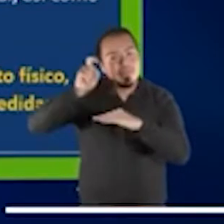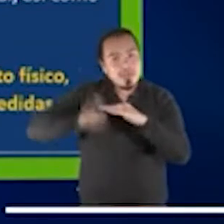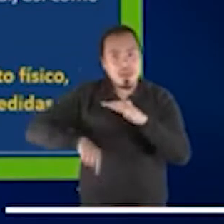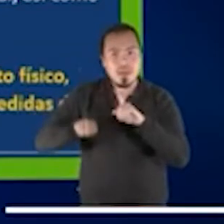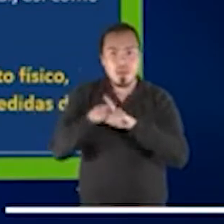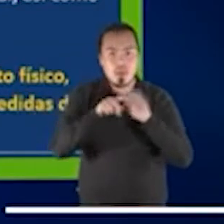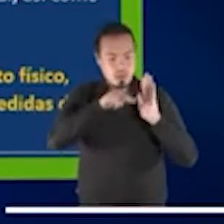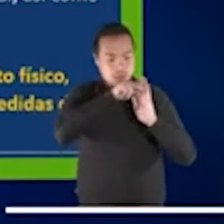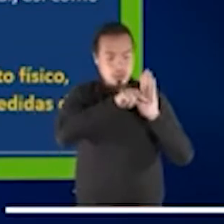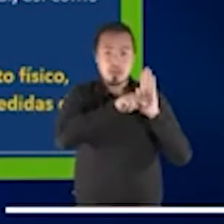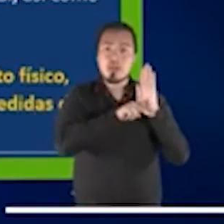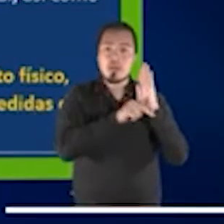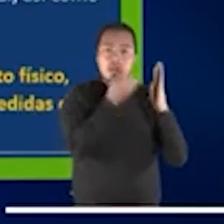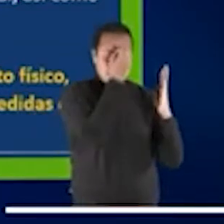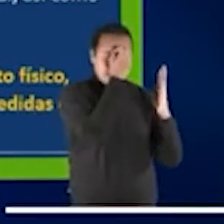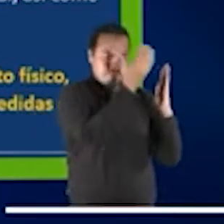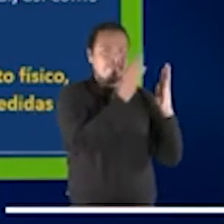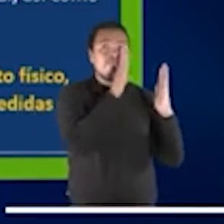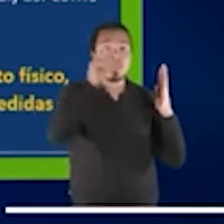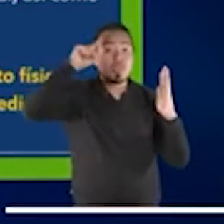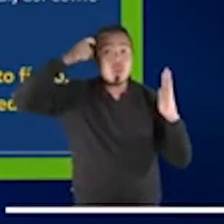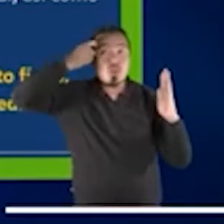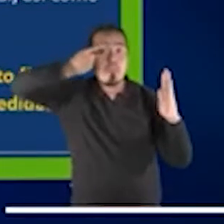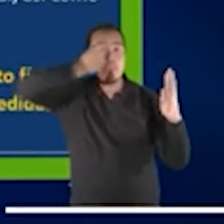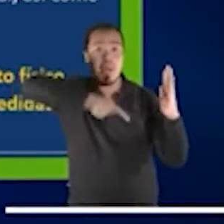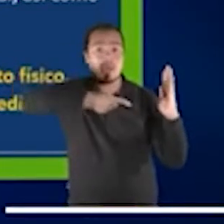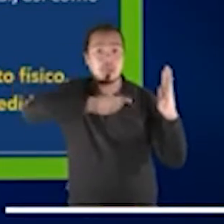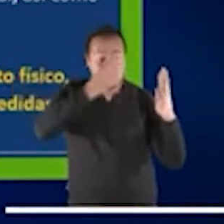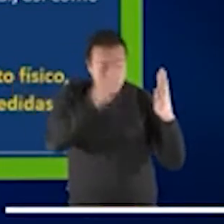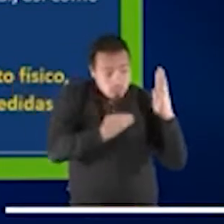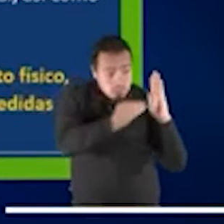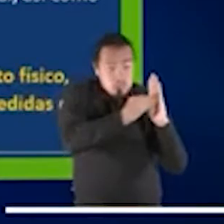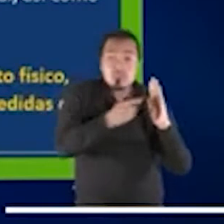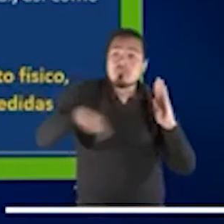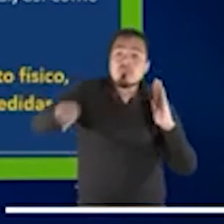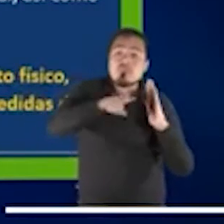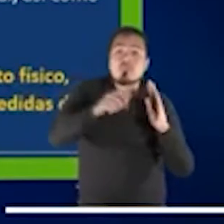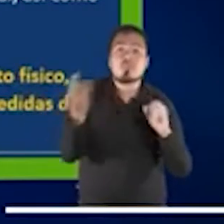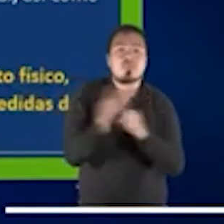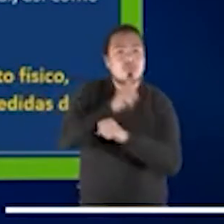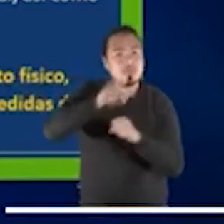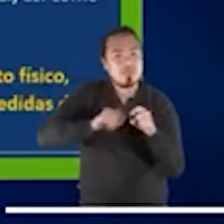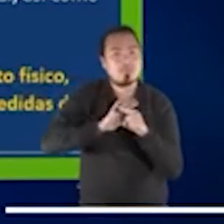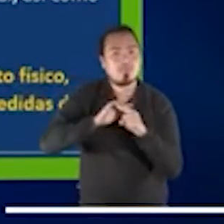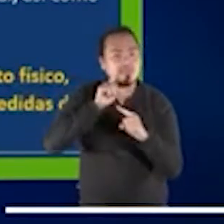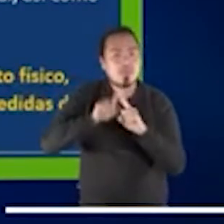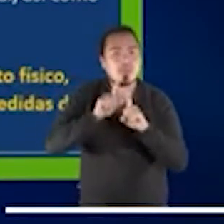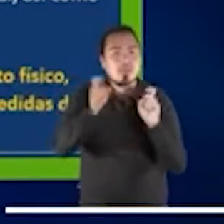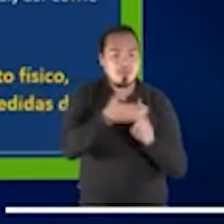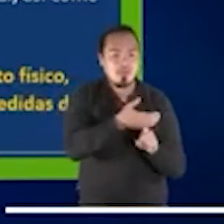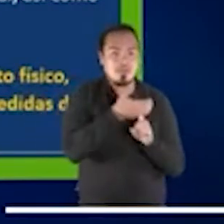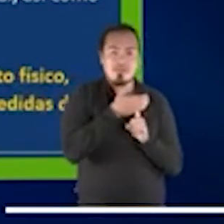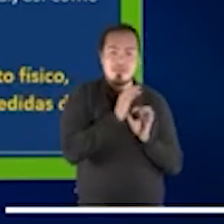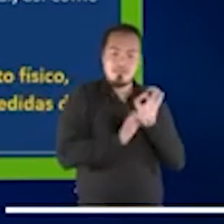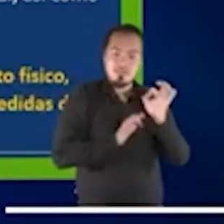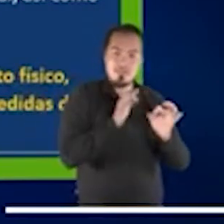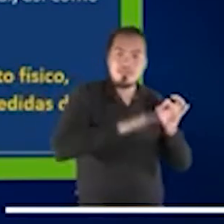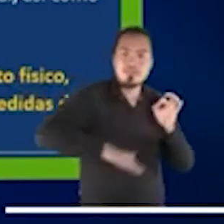establecidas por los gobiernos y las recomendaciones internacionales en términos de protección de los niños